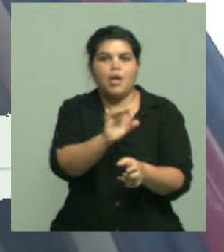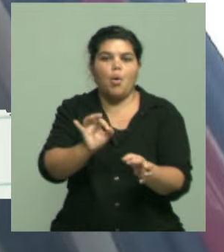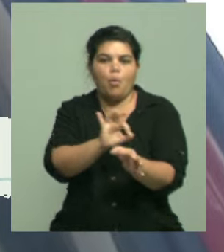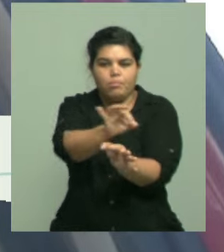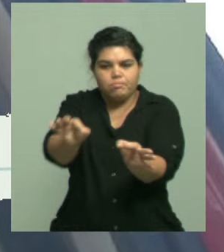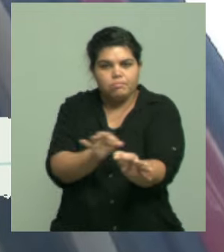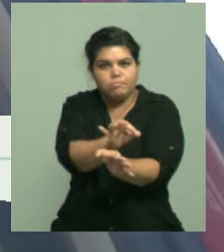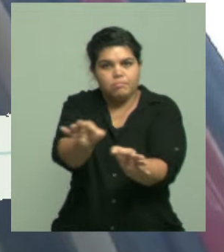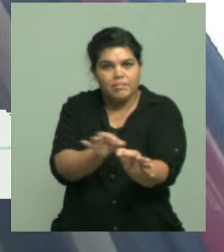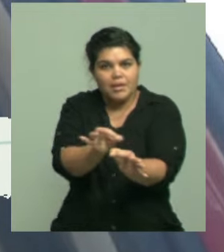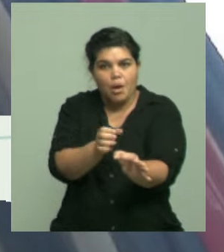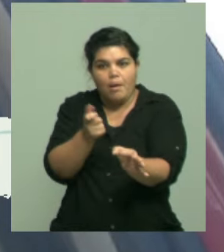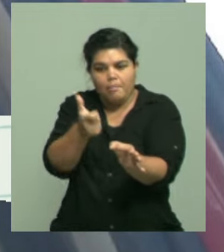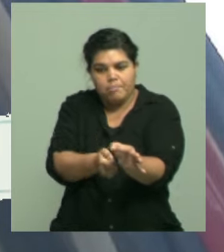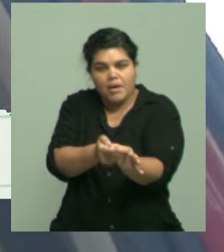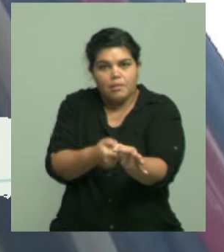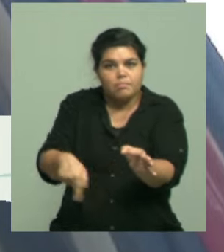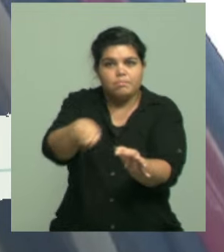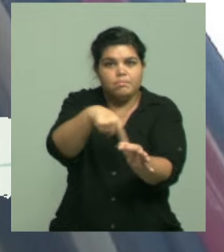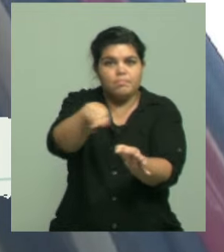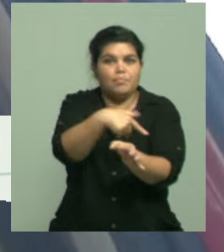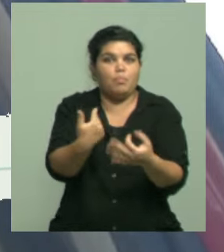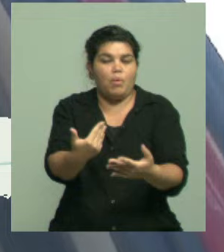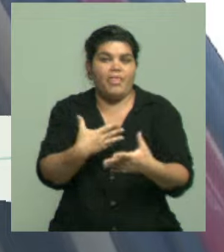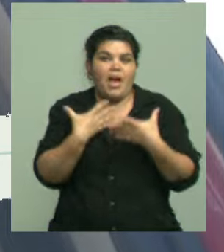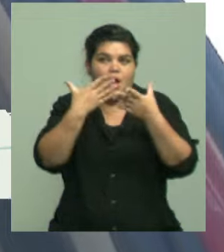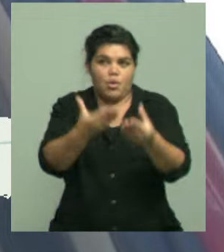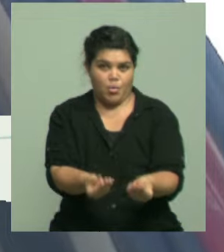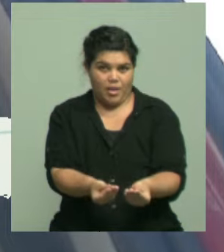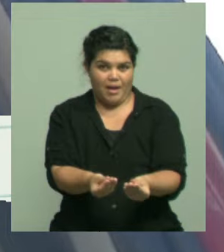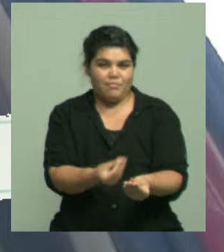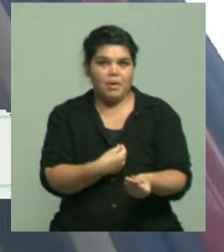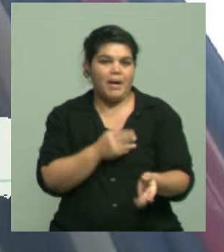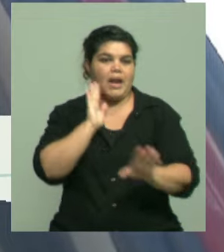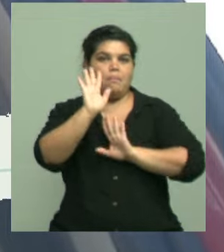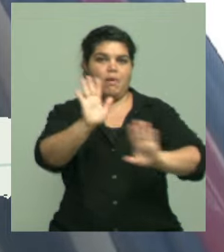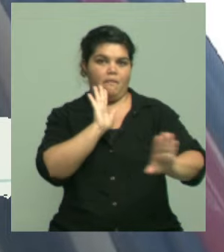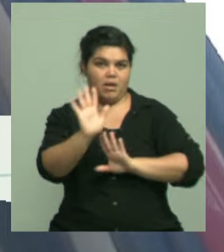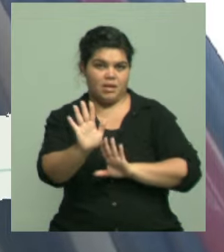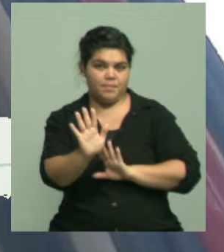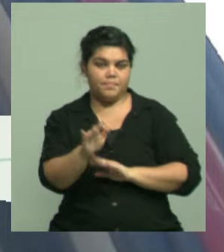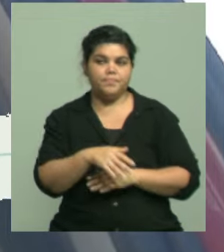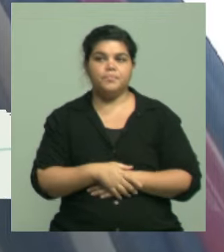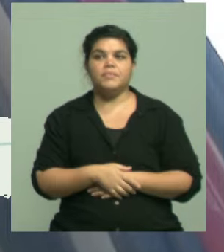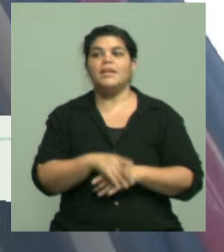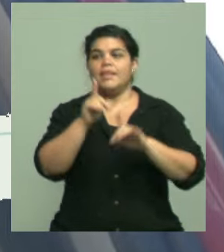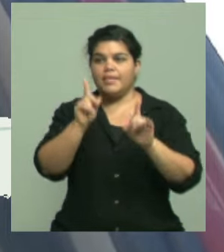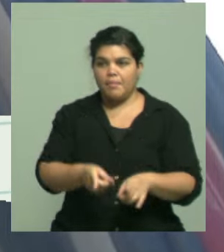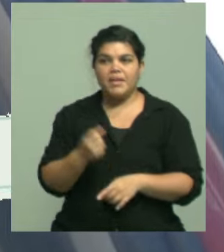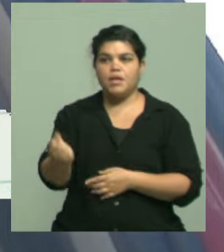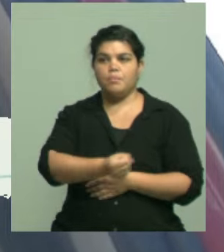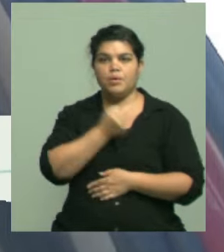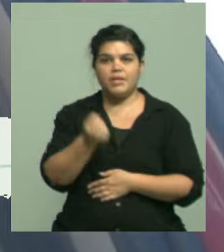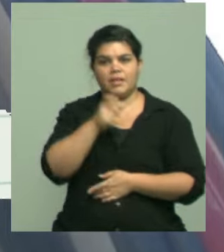o espirales. Y también una cosa muy importante es evitar la picadura en los